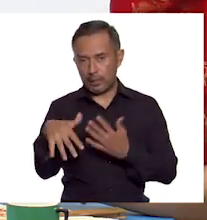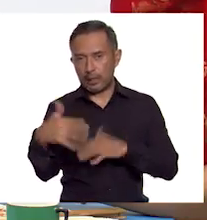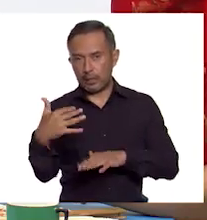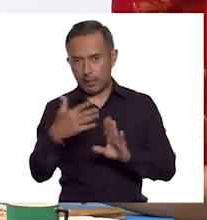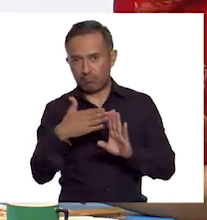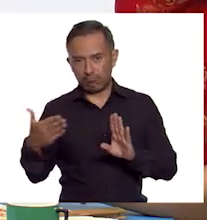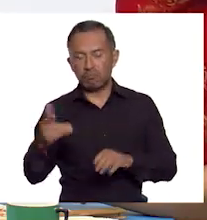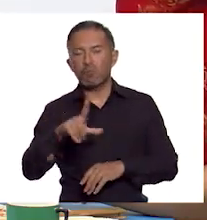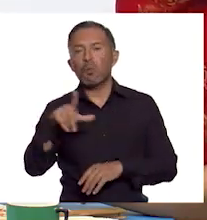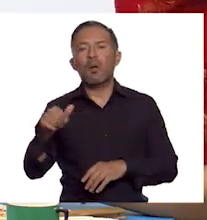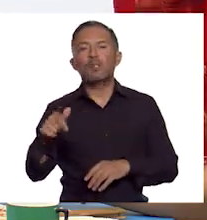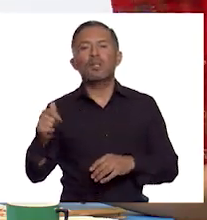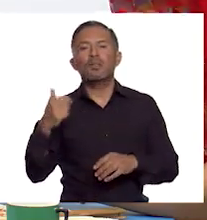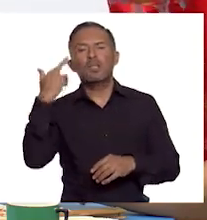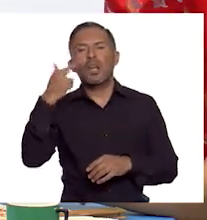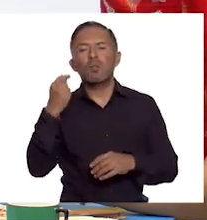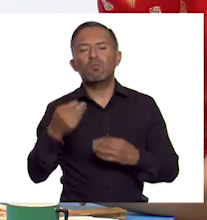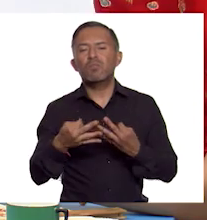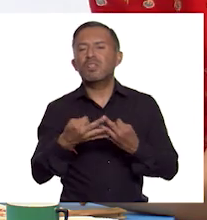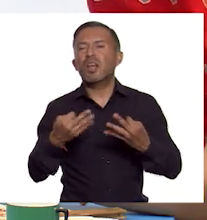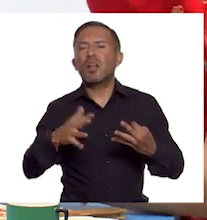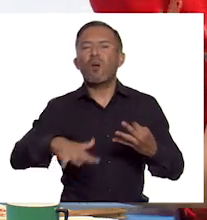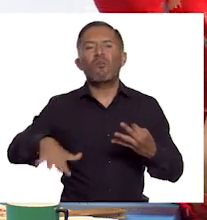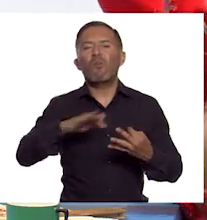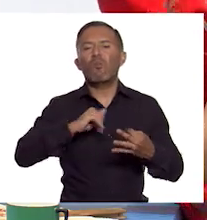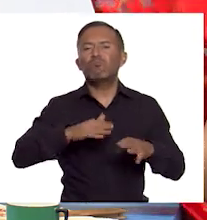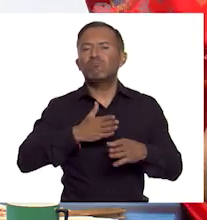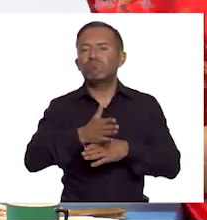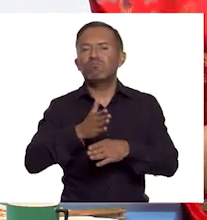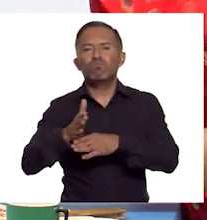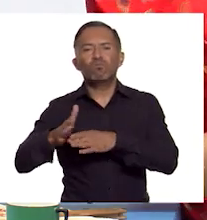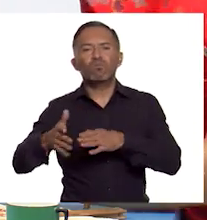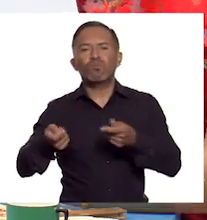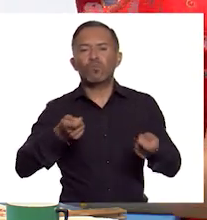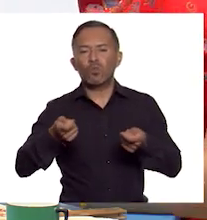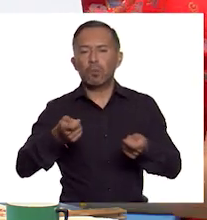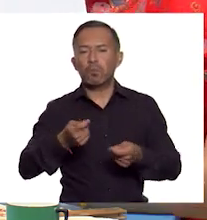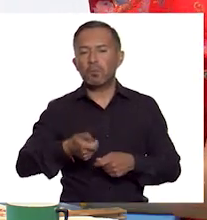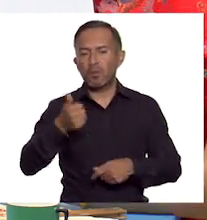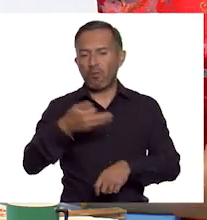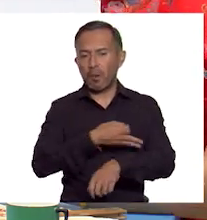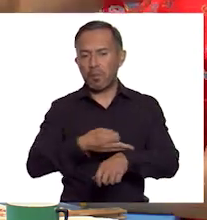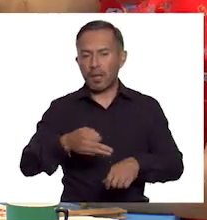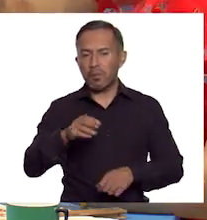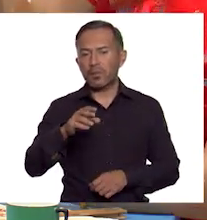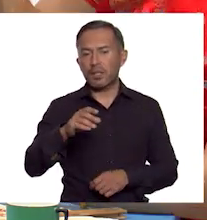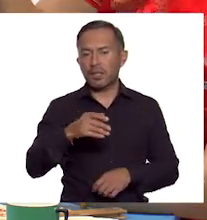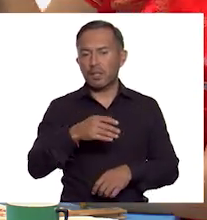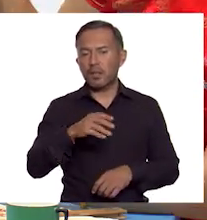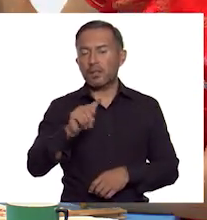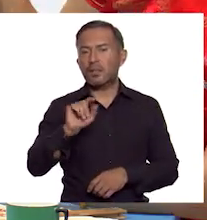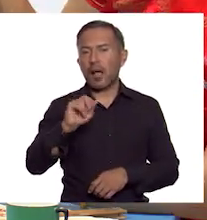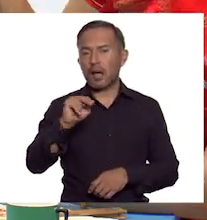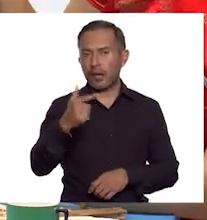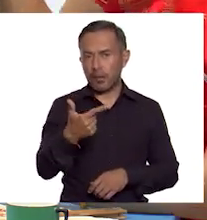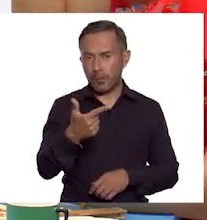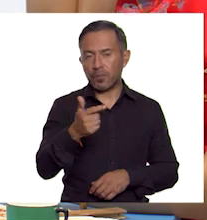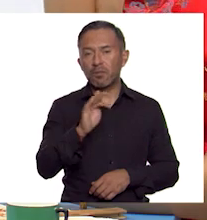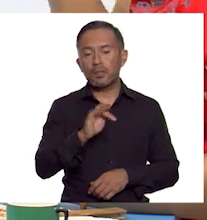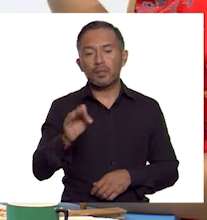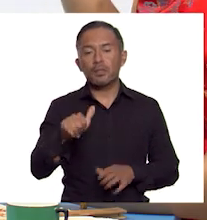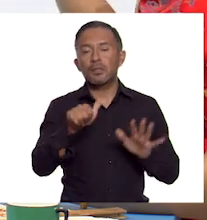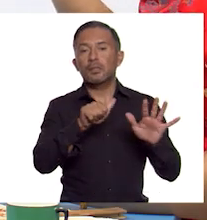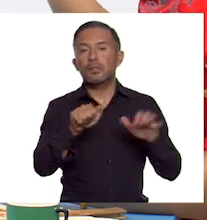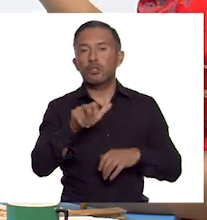dinastías. Comencemos por colocar el de la dinastía Tang, el cual comprendió del 618